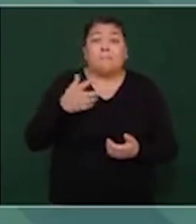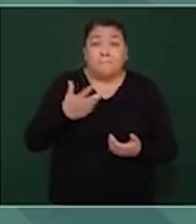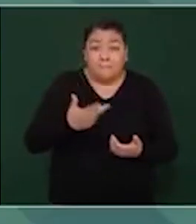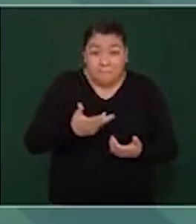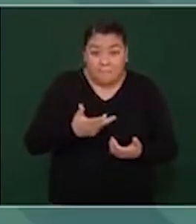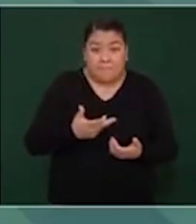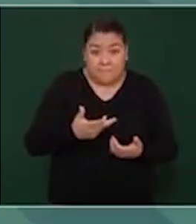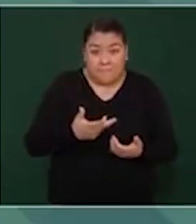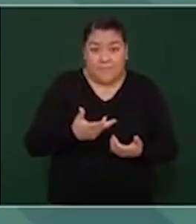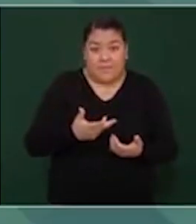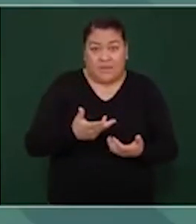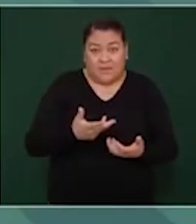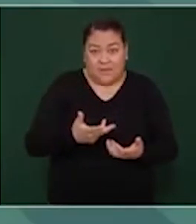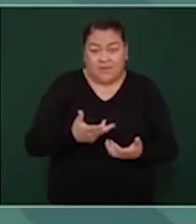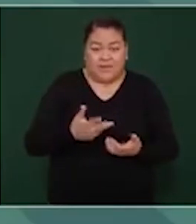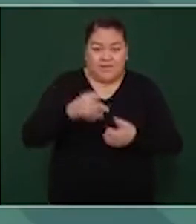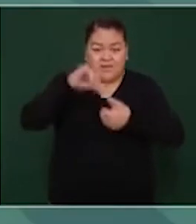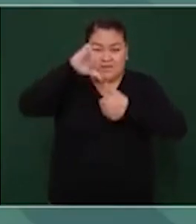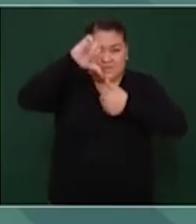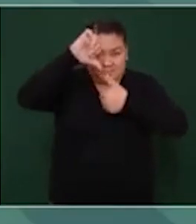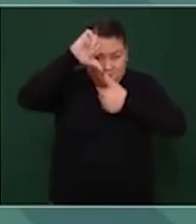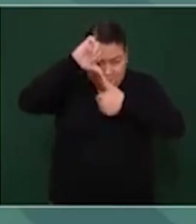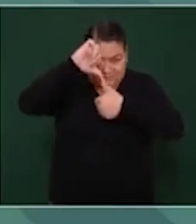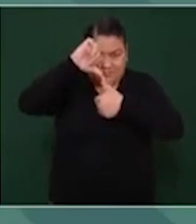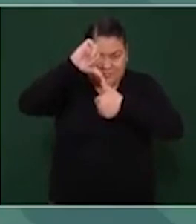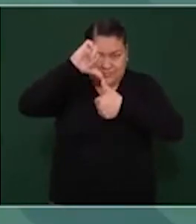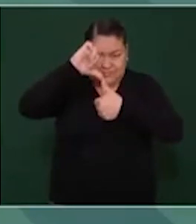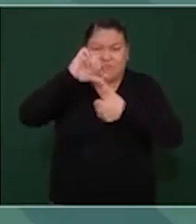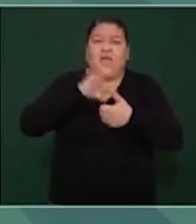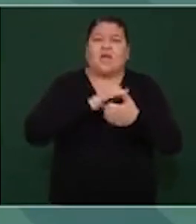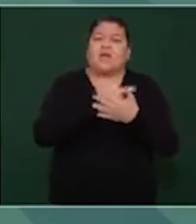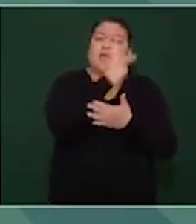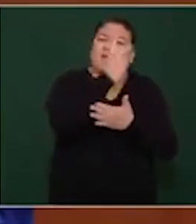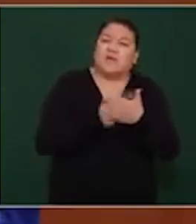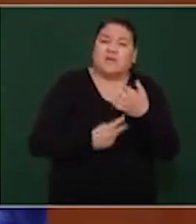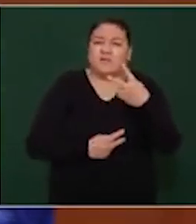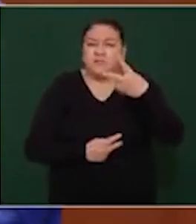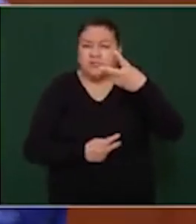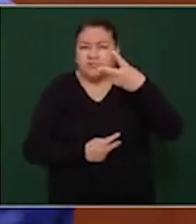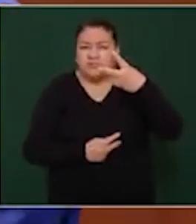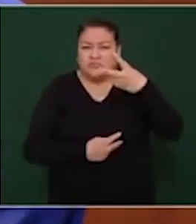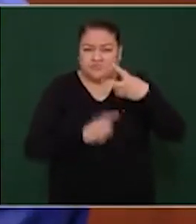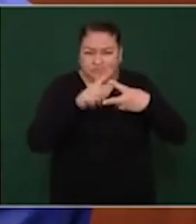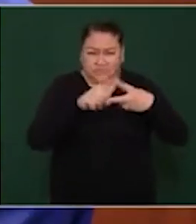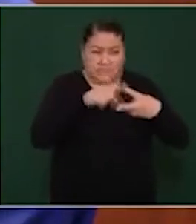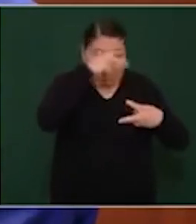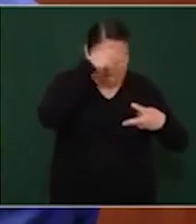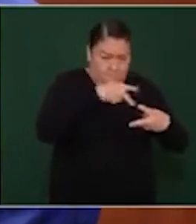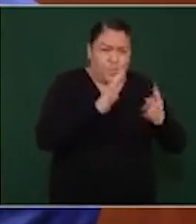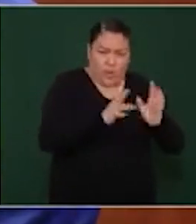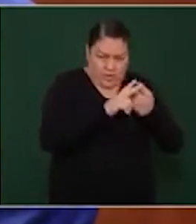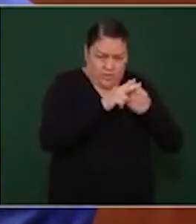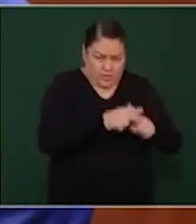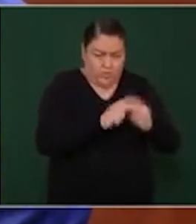en Centroamérica dos programas que se aplican en México,